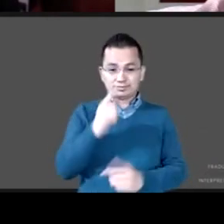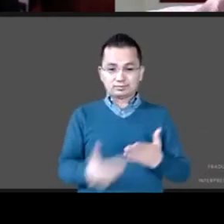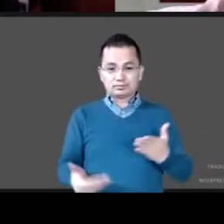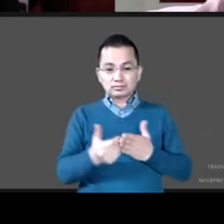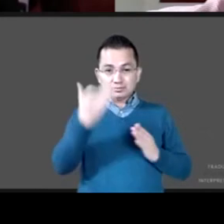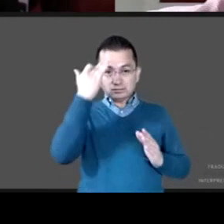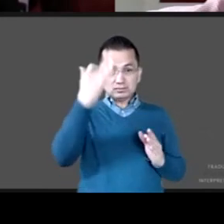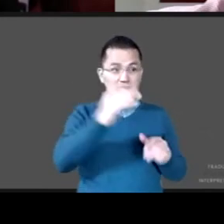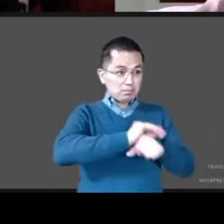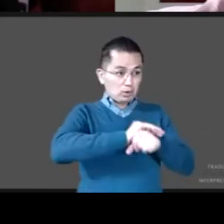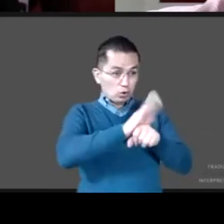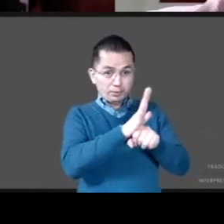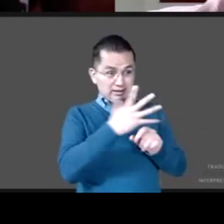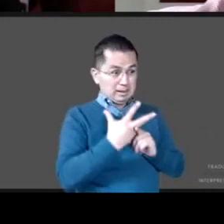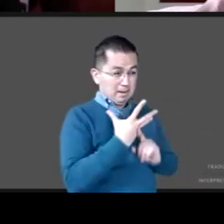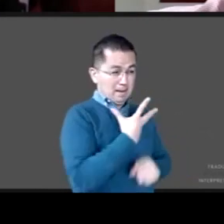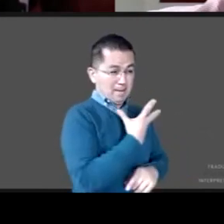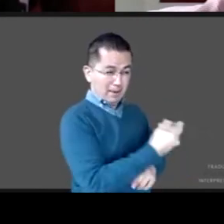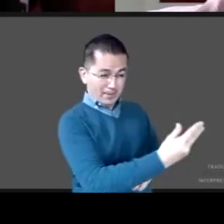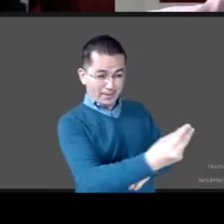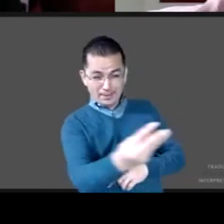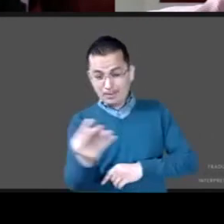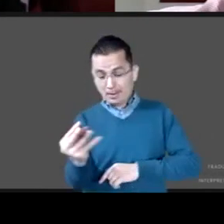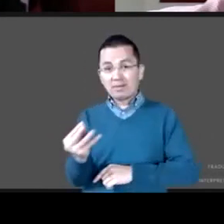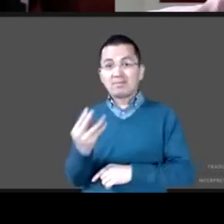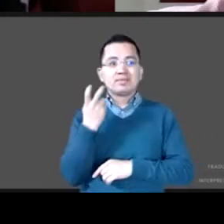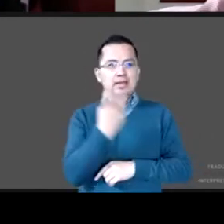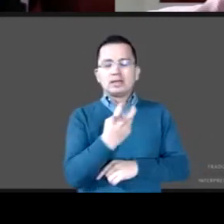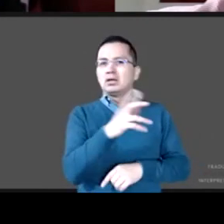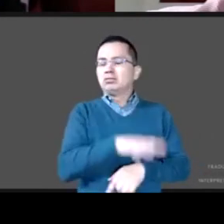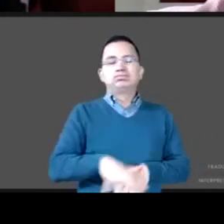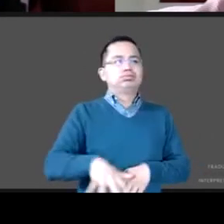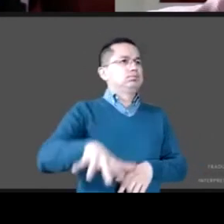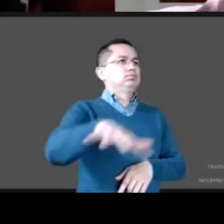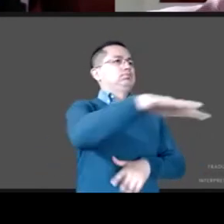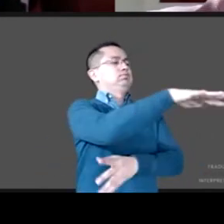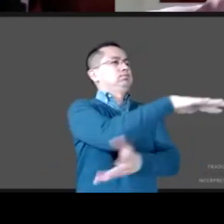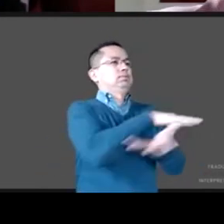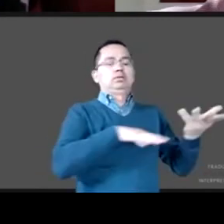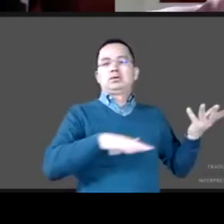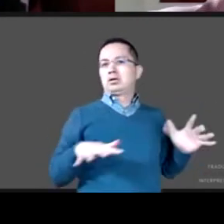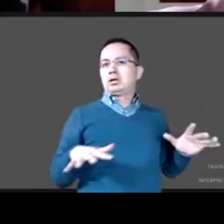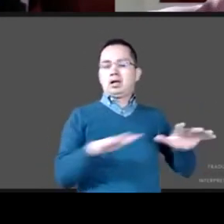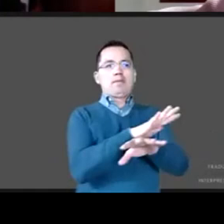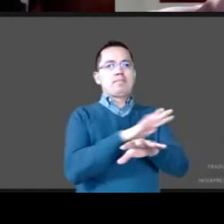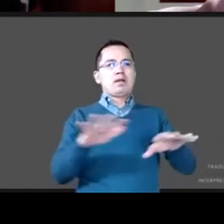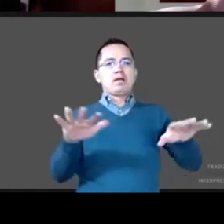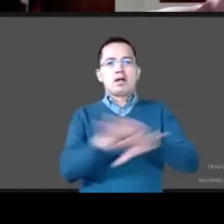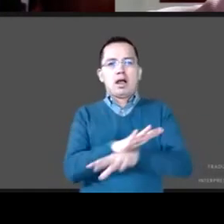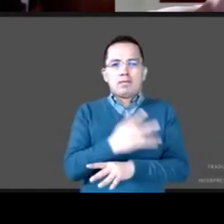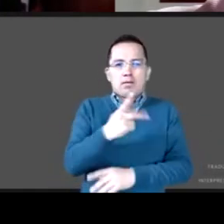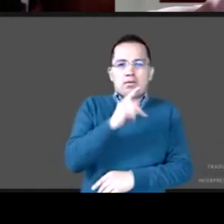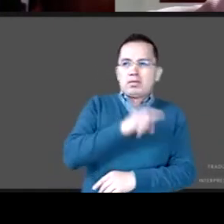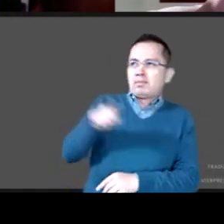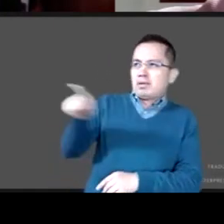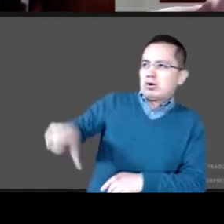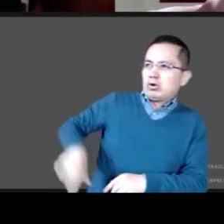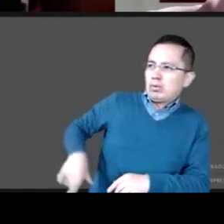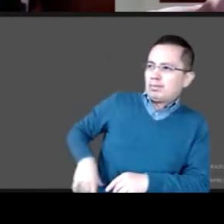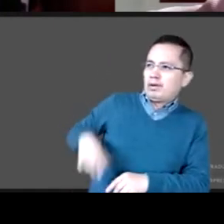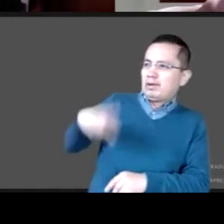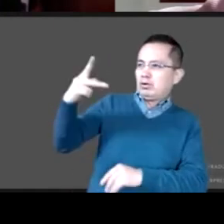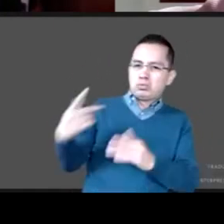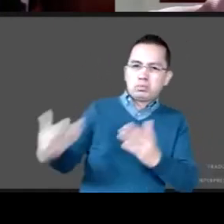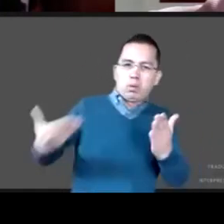transformando todo el espacio social se enfrenta a una erosionada propuesta de política pública